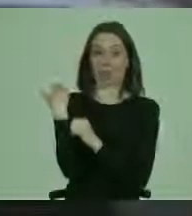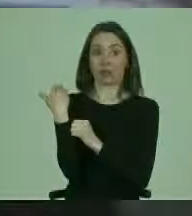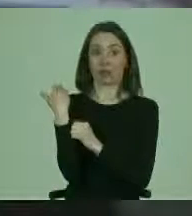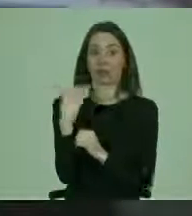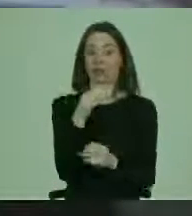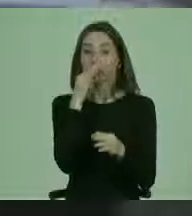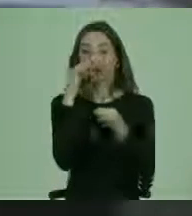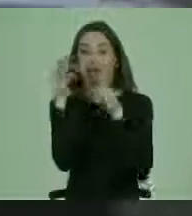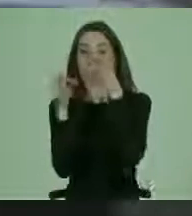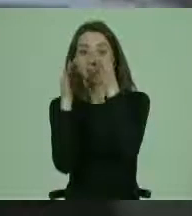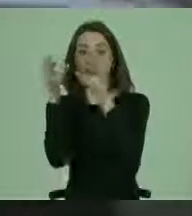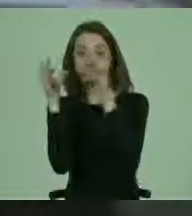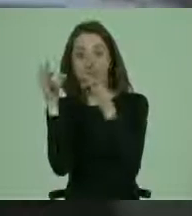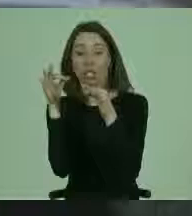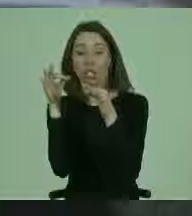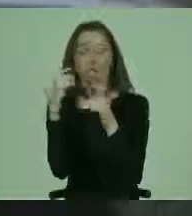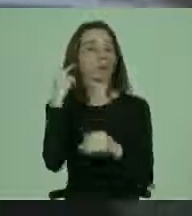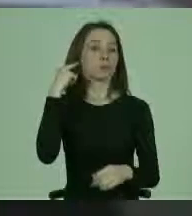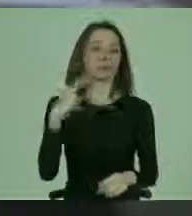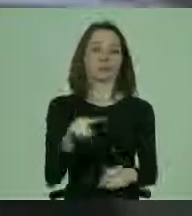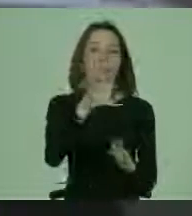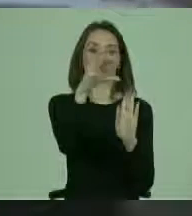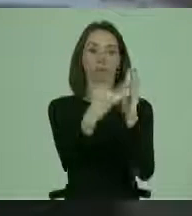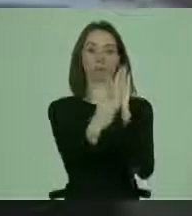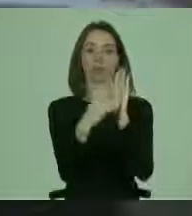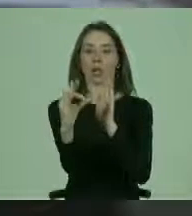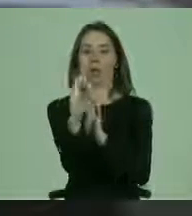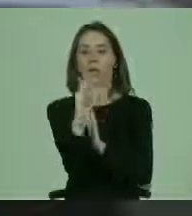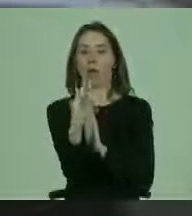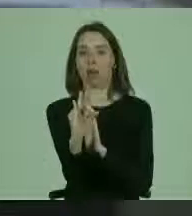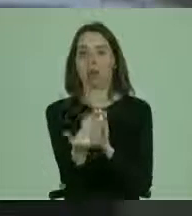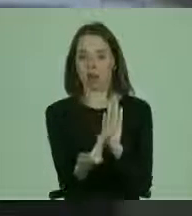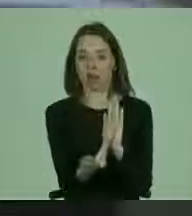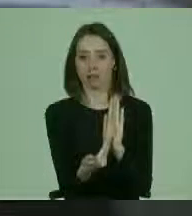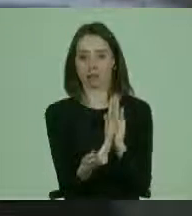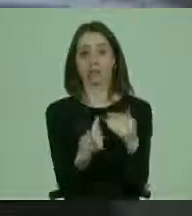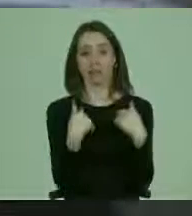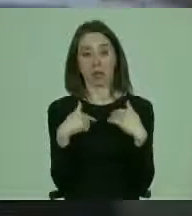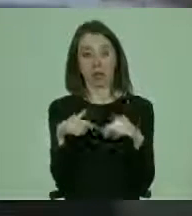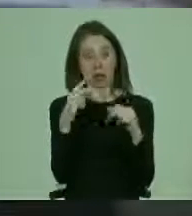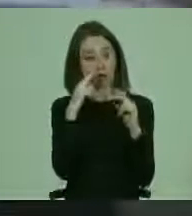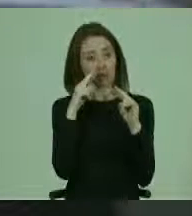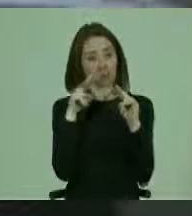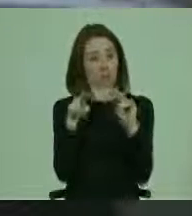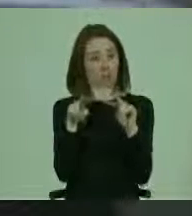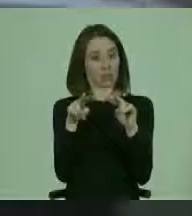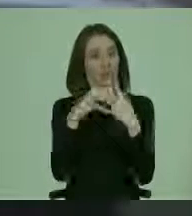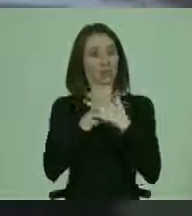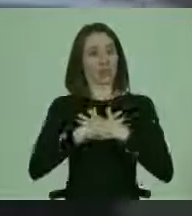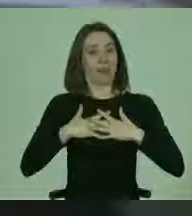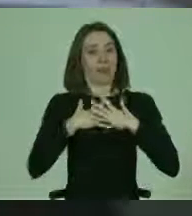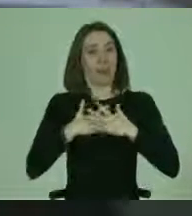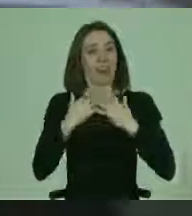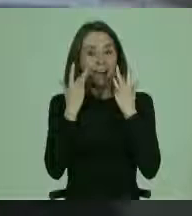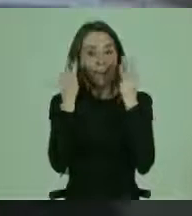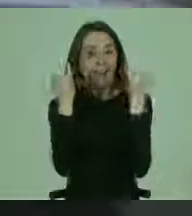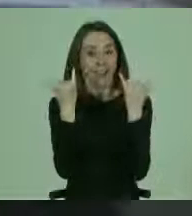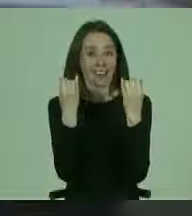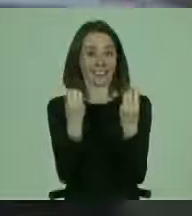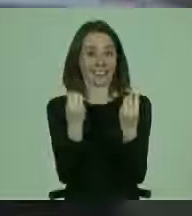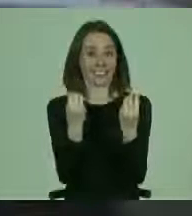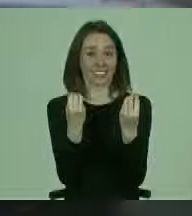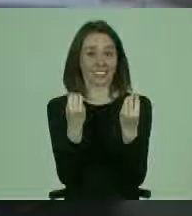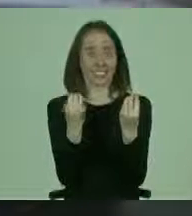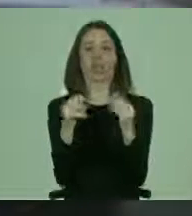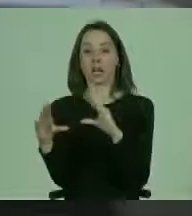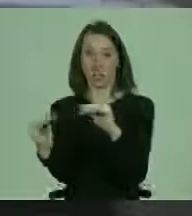en cuenta en nada. Pero hoy día yo miro con mucha alegría que hoy día sí